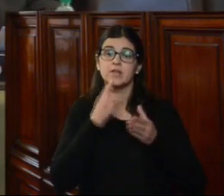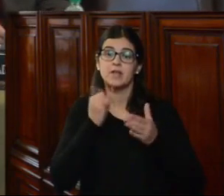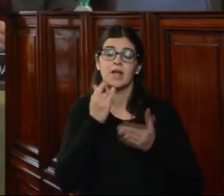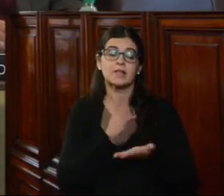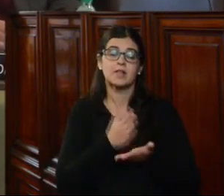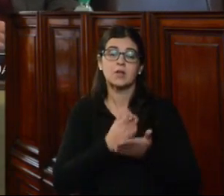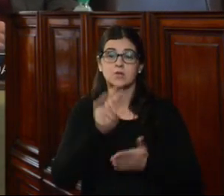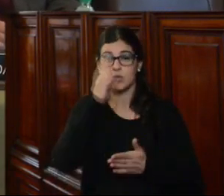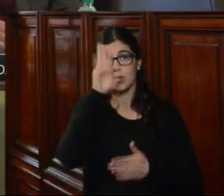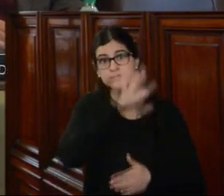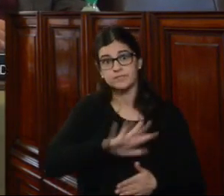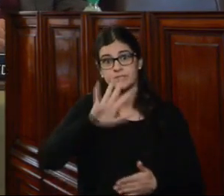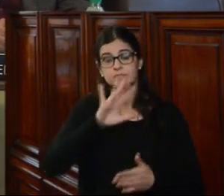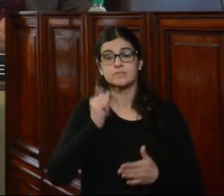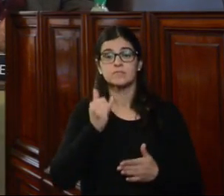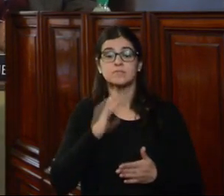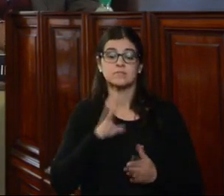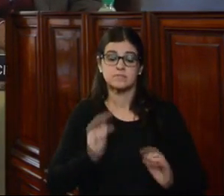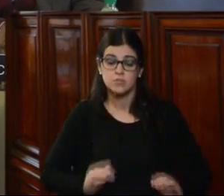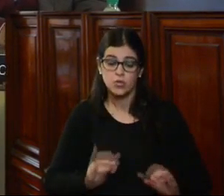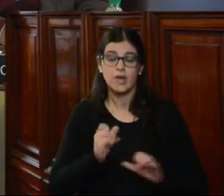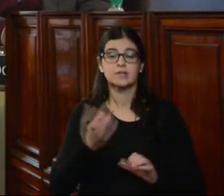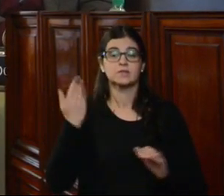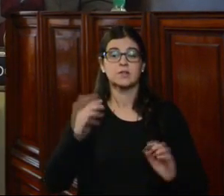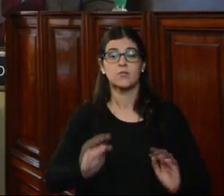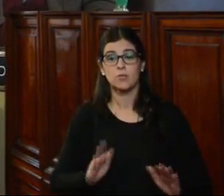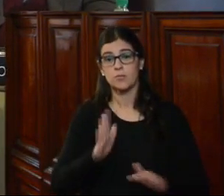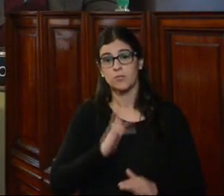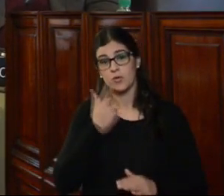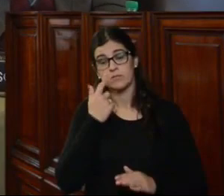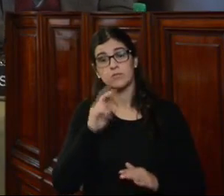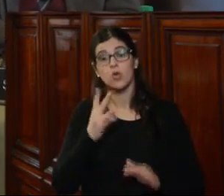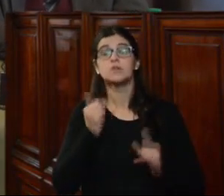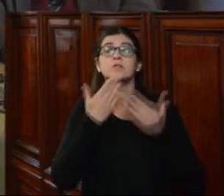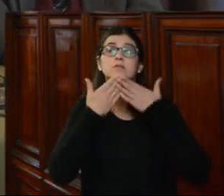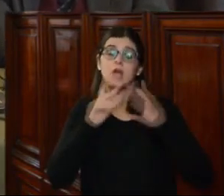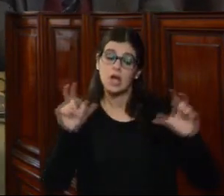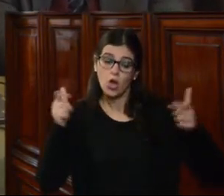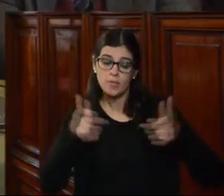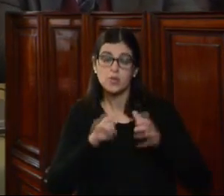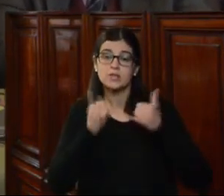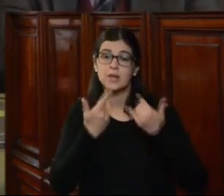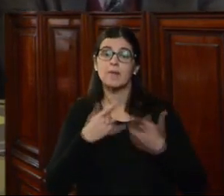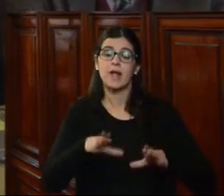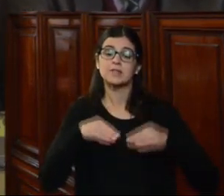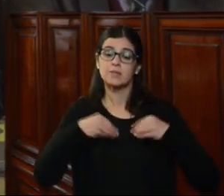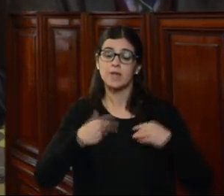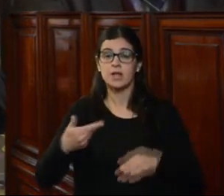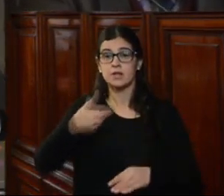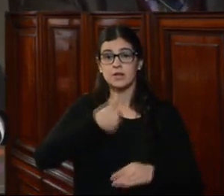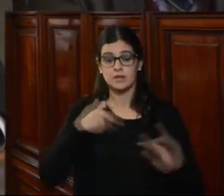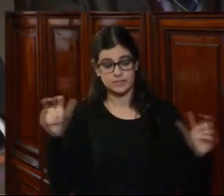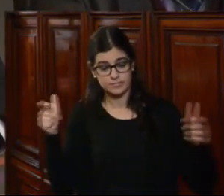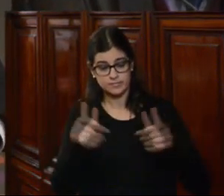Derechos Humanos de Uruguay, sus funcionarios y sus funcionarias, agradecemos a la comisión por haber aceptado esta solicitud de